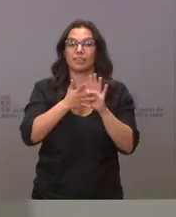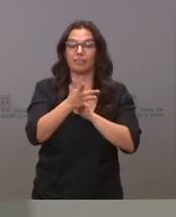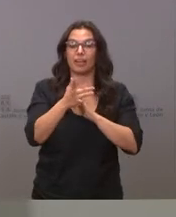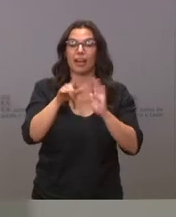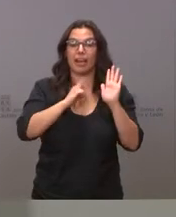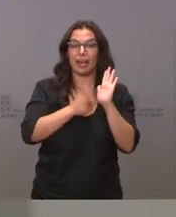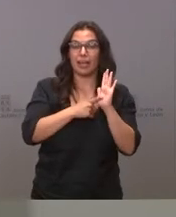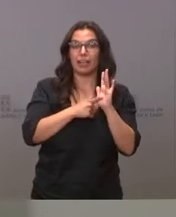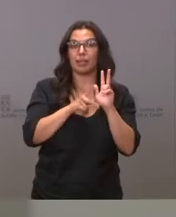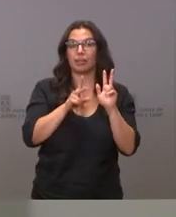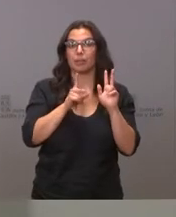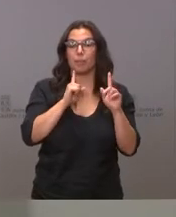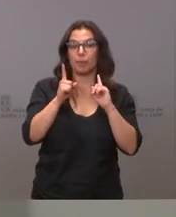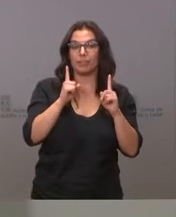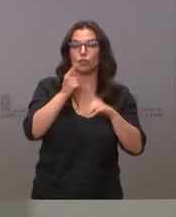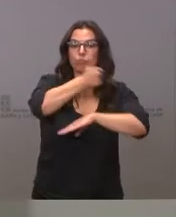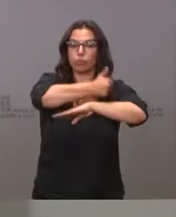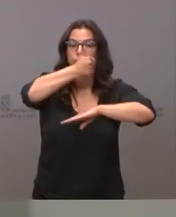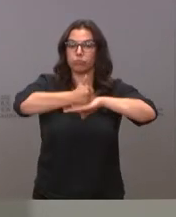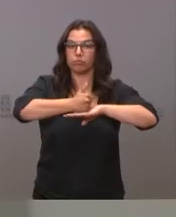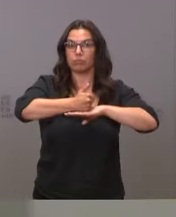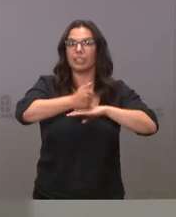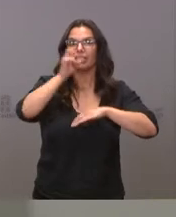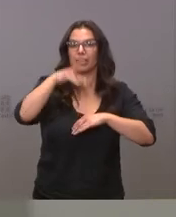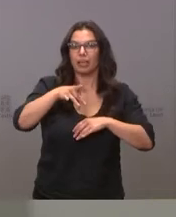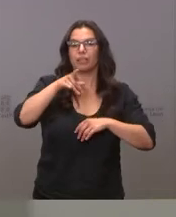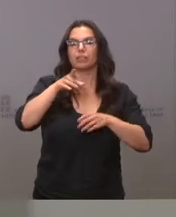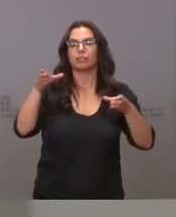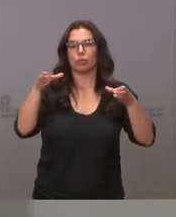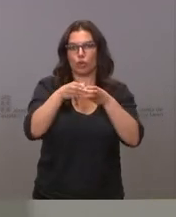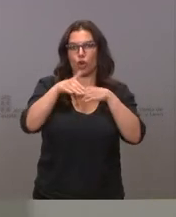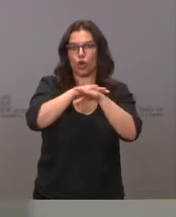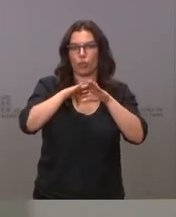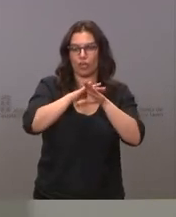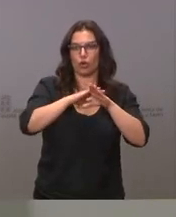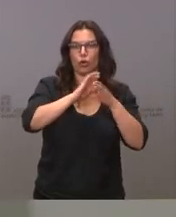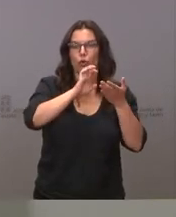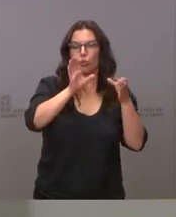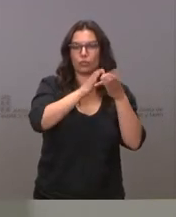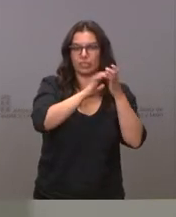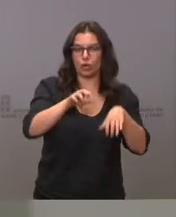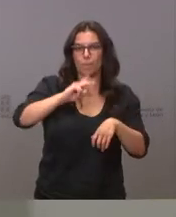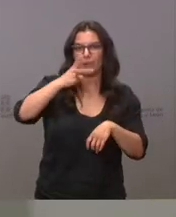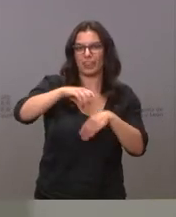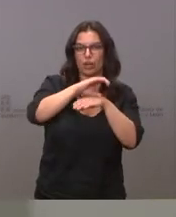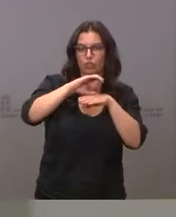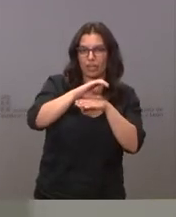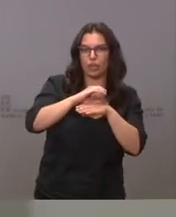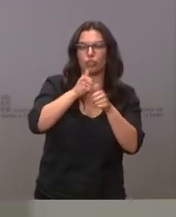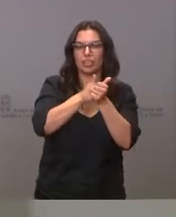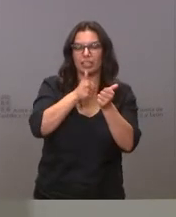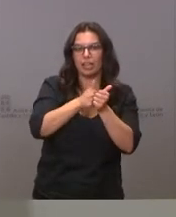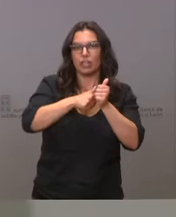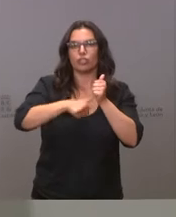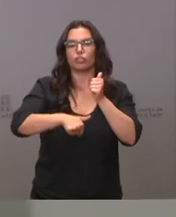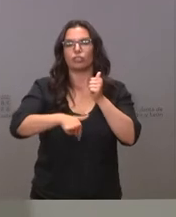en esta ley, se van a considerar altos cargos a los miembros de la Junta de Castilla y León, a los viceconsejeros, secretarios generales, directores